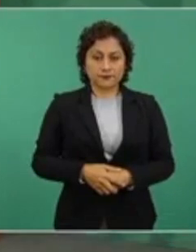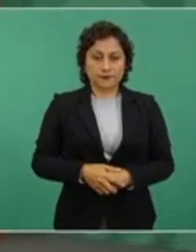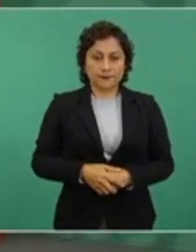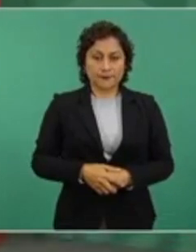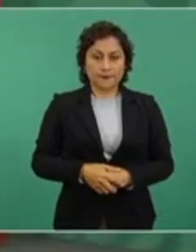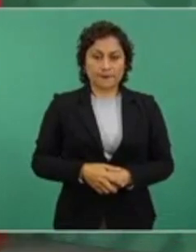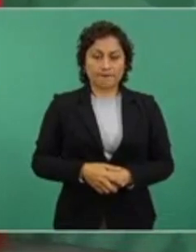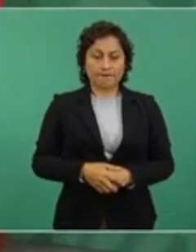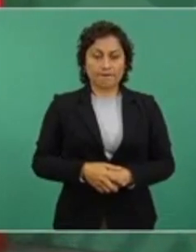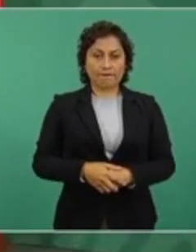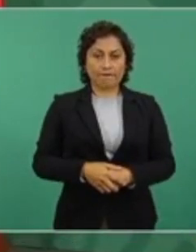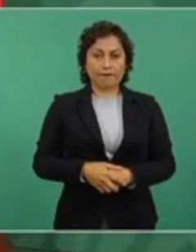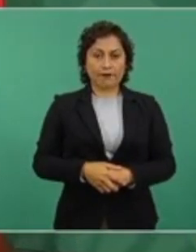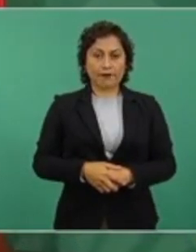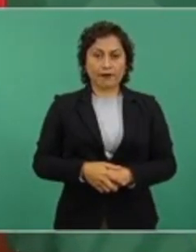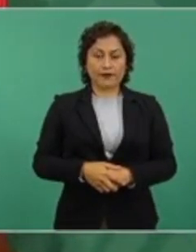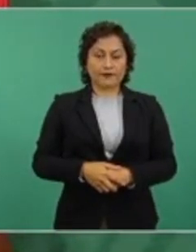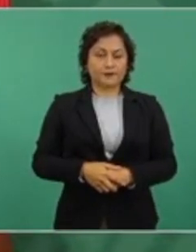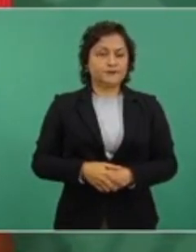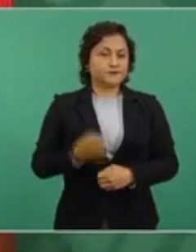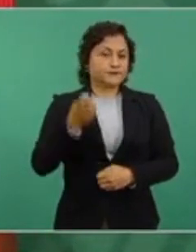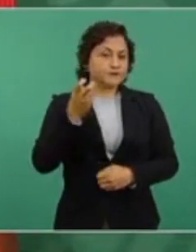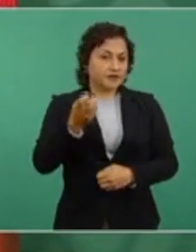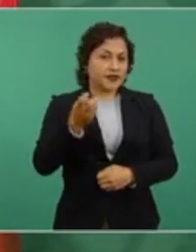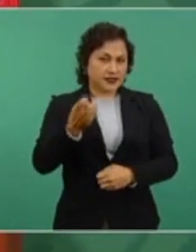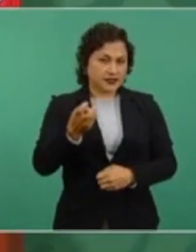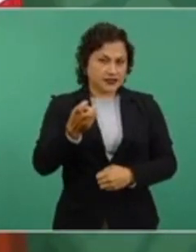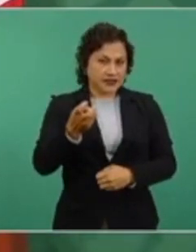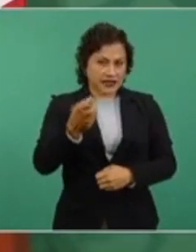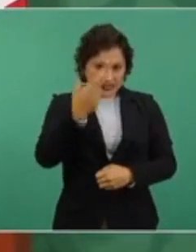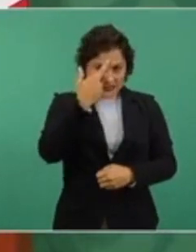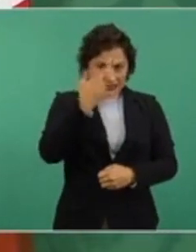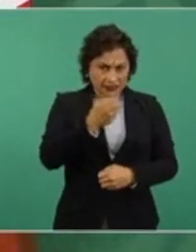No tiene nada que ver con el nombramiento